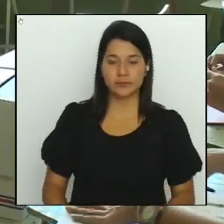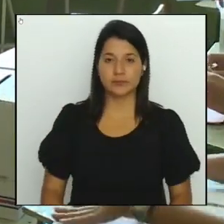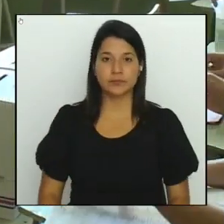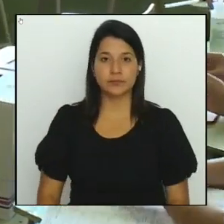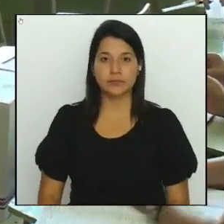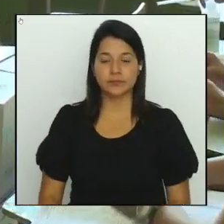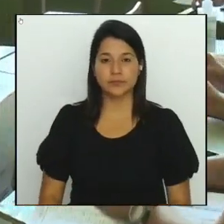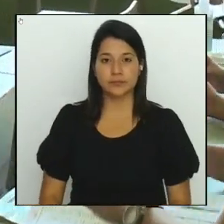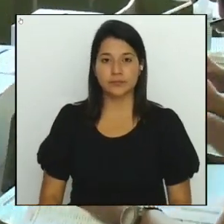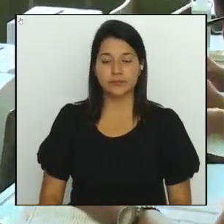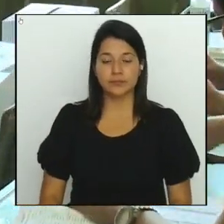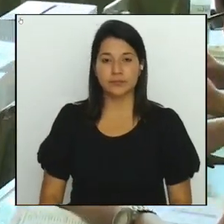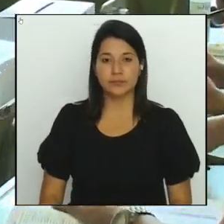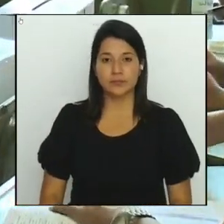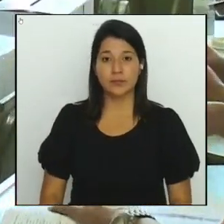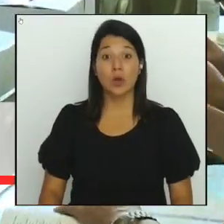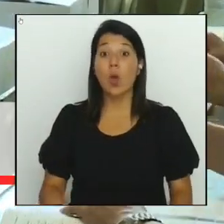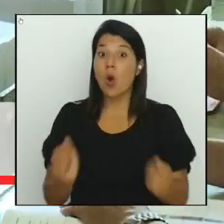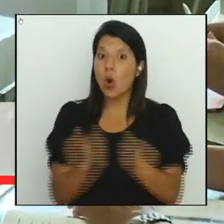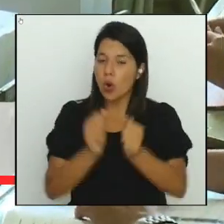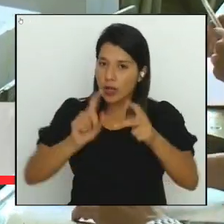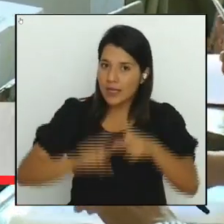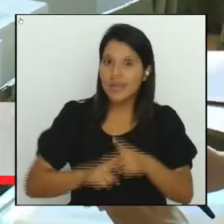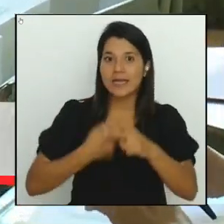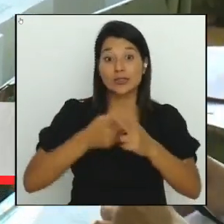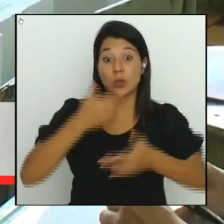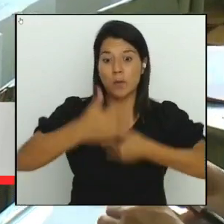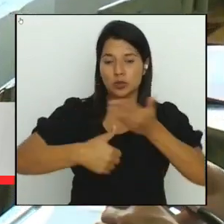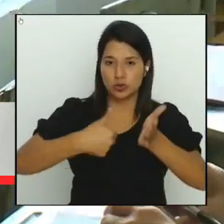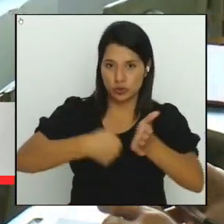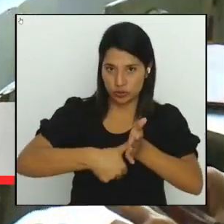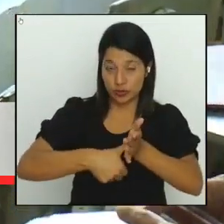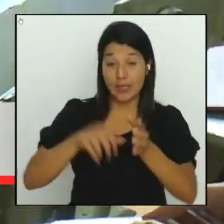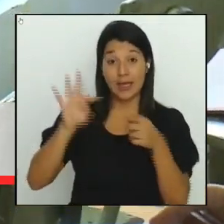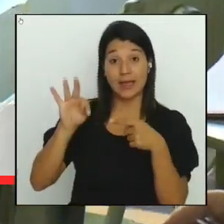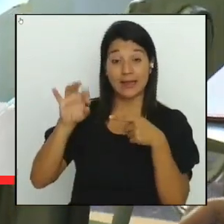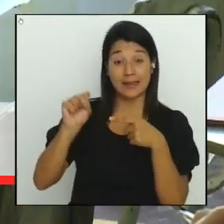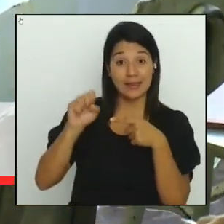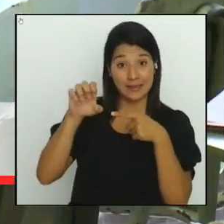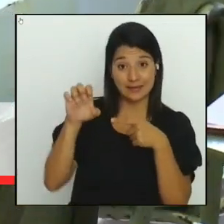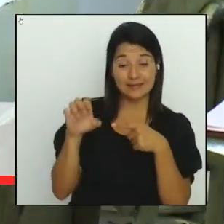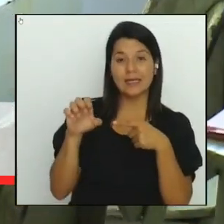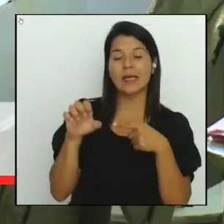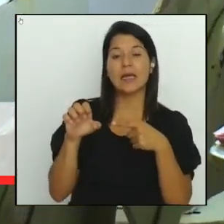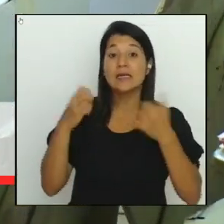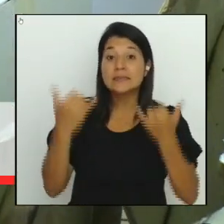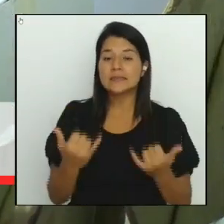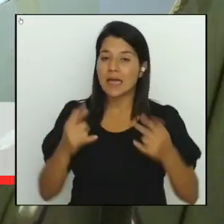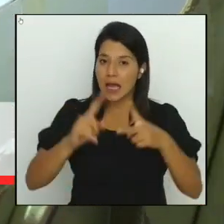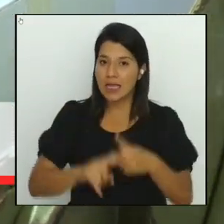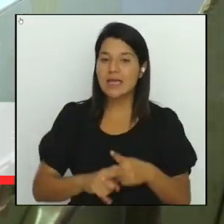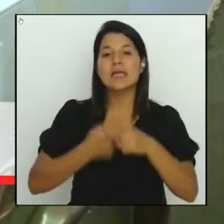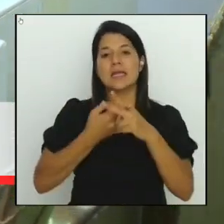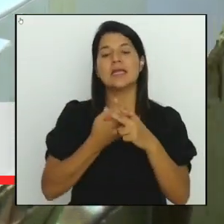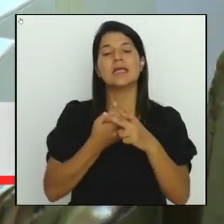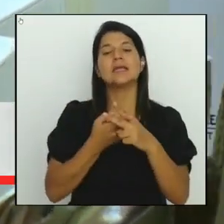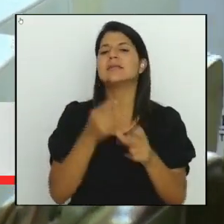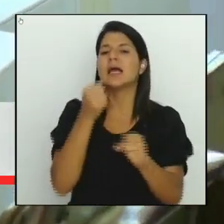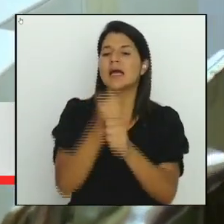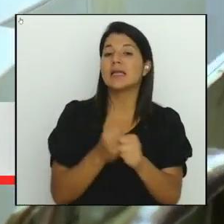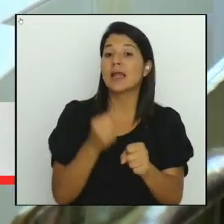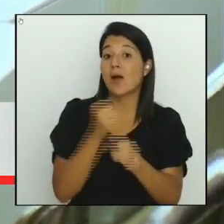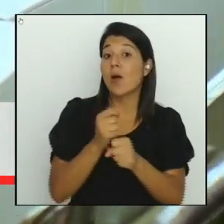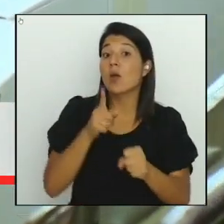Con el manderazo de salida de las elecciones, el Tribunal Supremo de Elecciones inicia la delicada tarea que deberá cumplir en